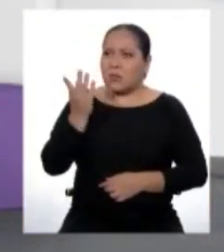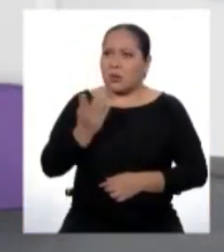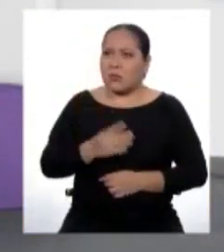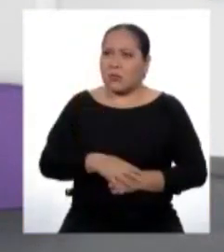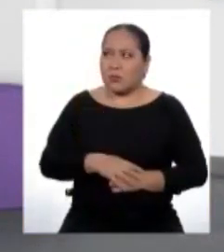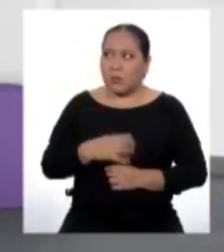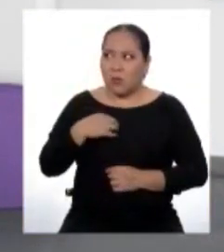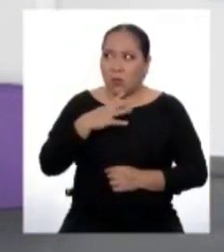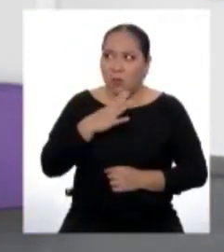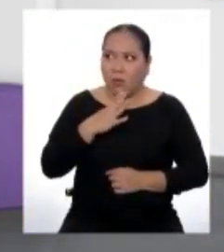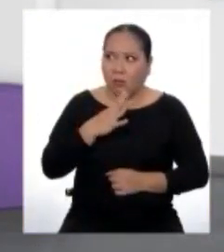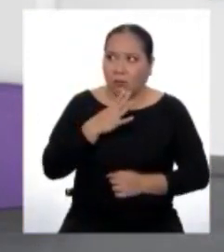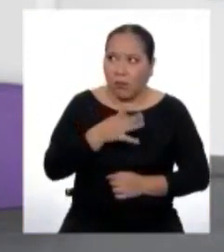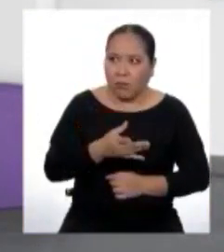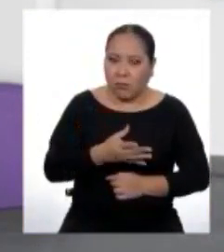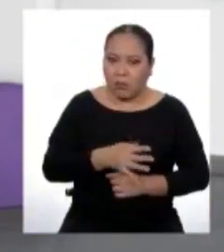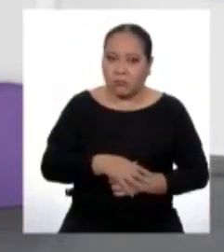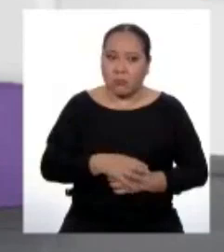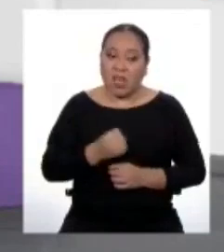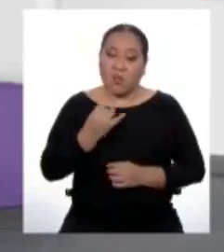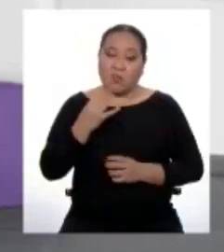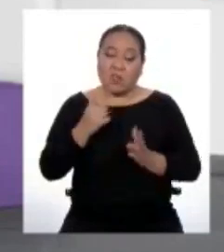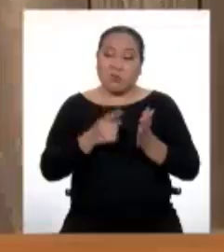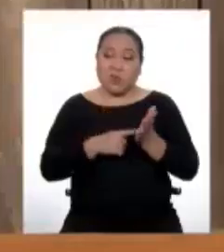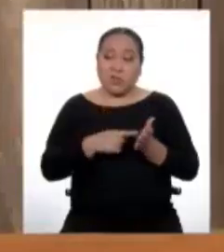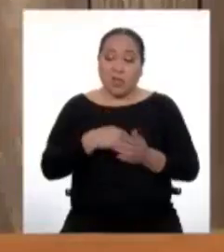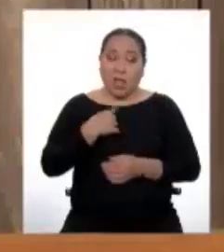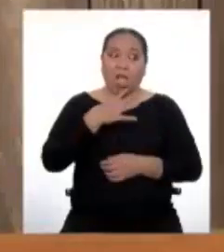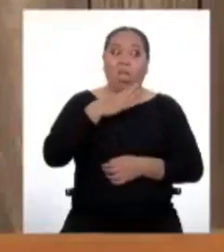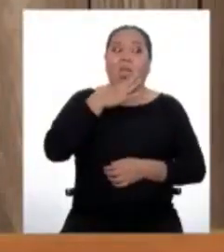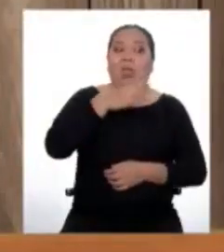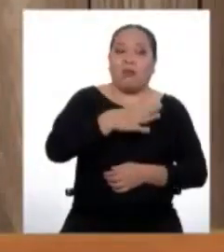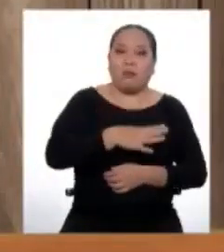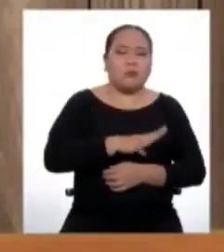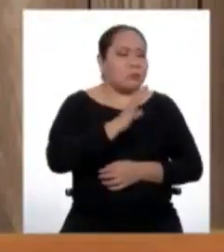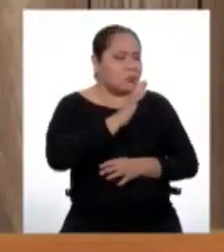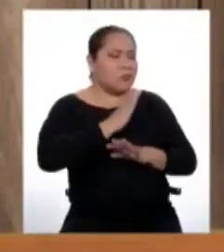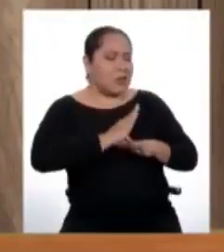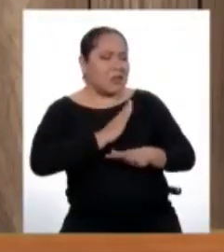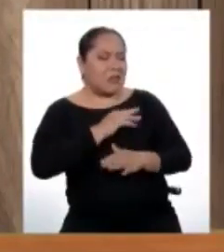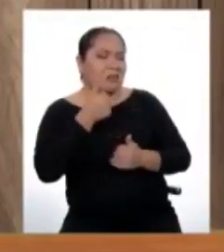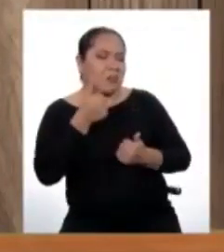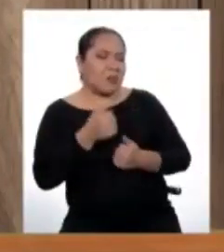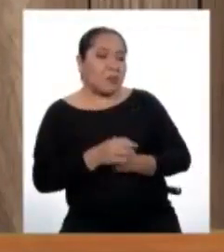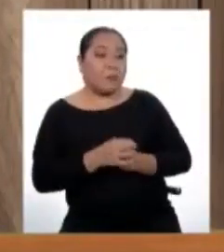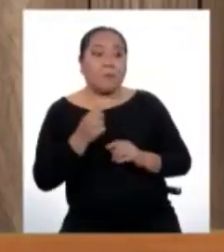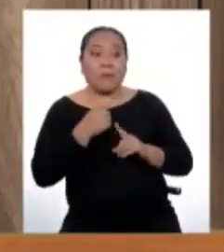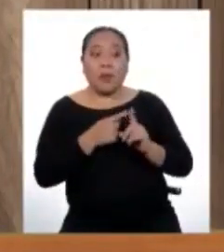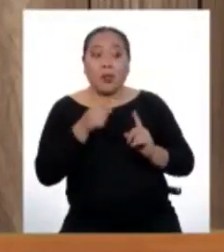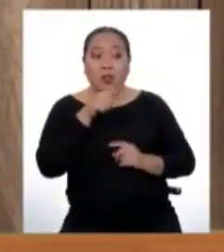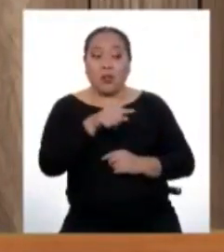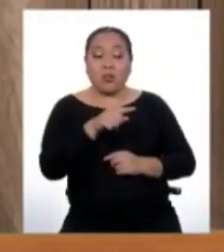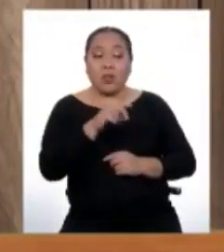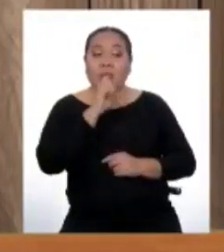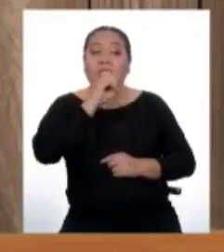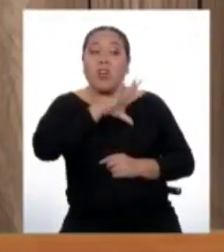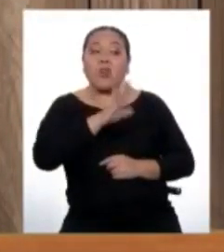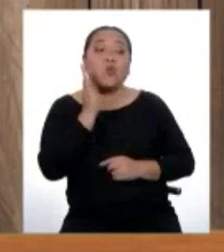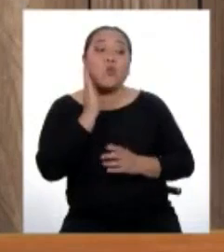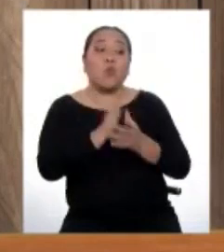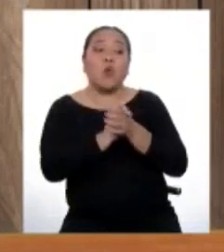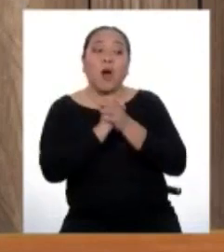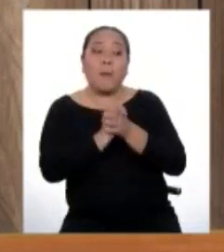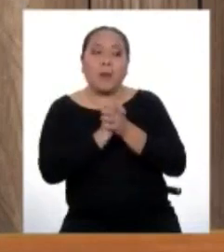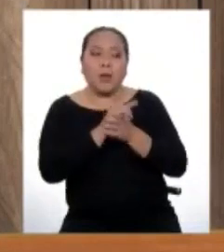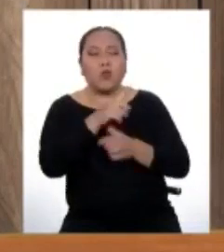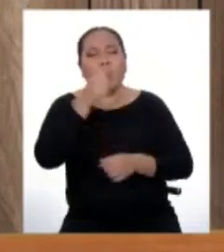inapropiado, ¿no? A veces uno habla y no se da cuenta. Todo bien. No te preocupes. Pero sobre lo que te dijo tu amiga, ¿cuál